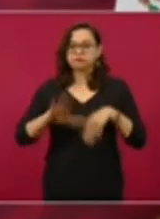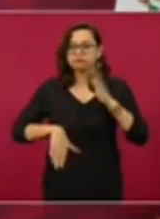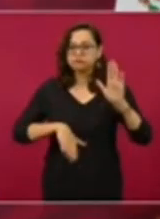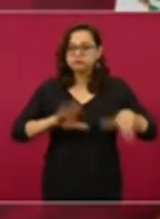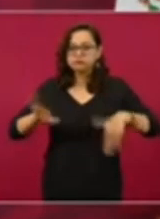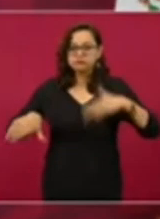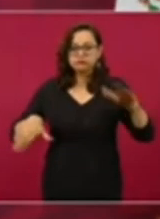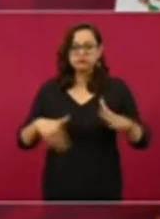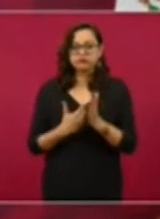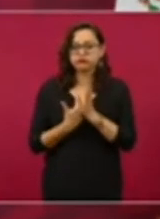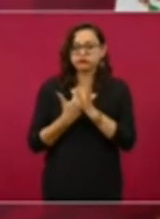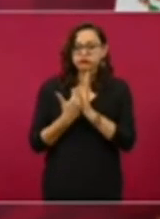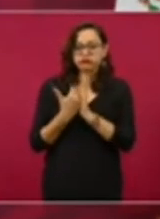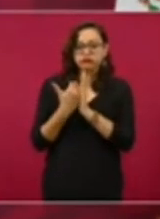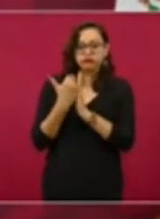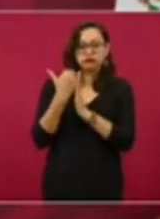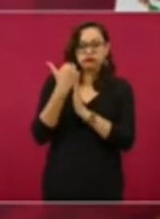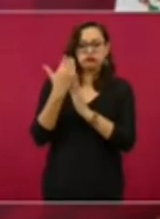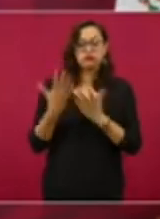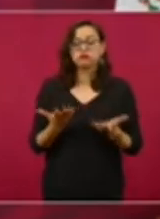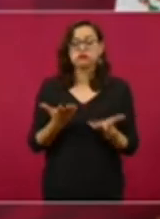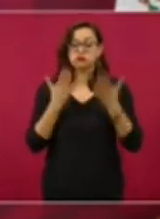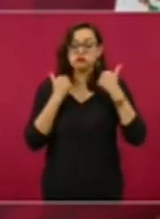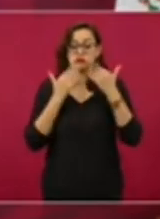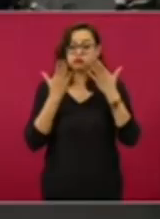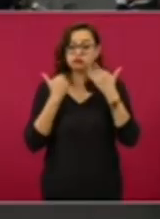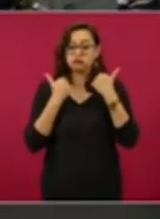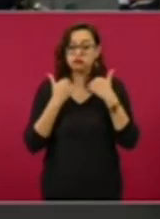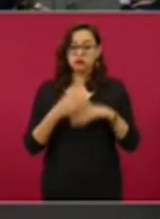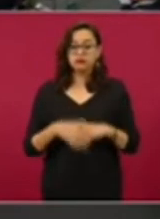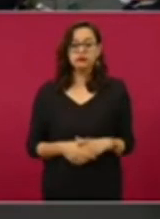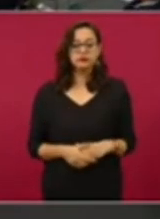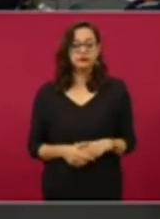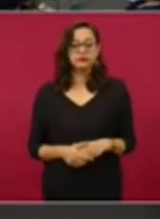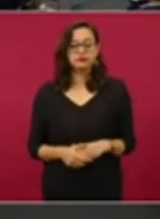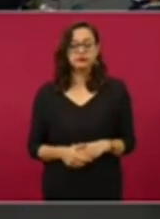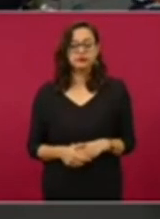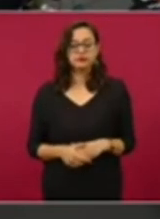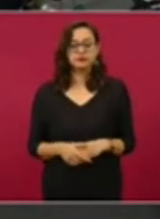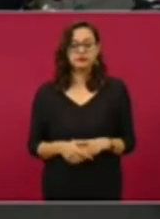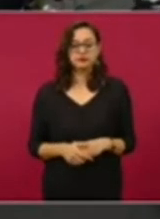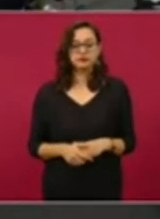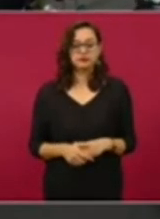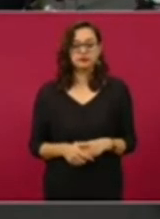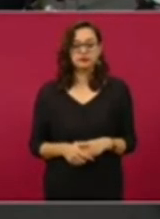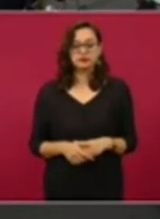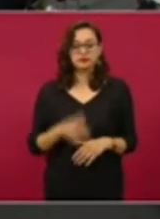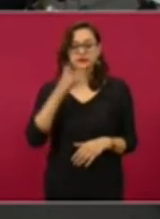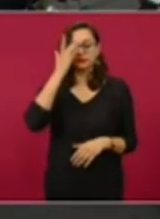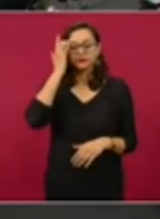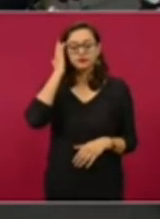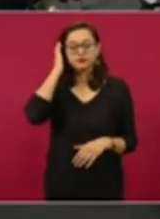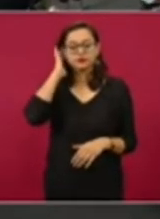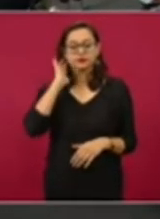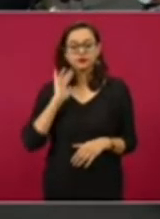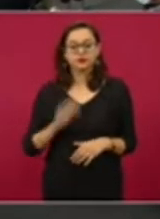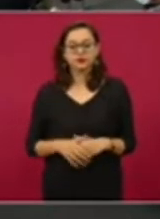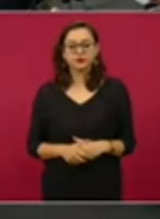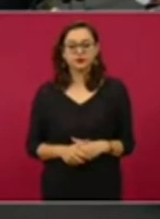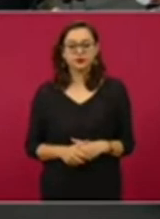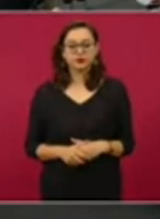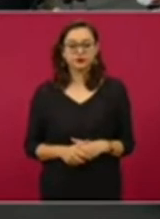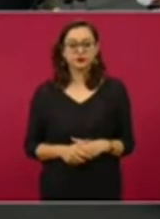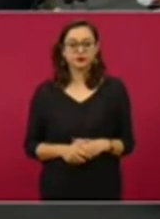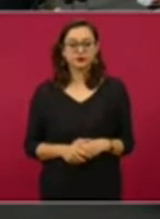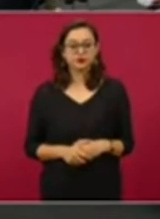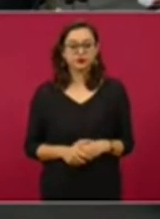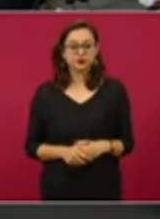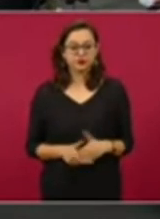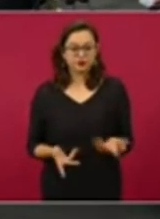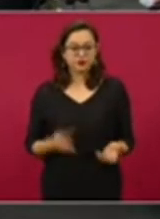sustancial